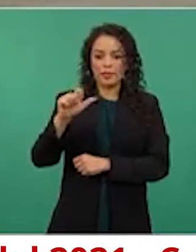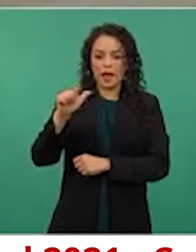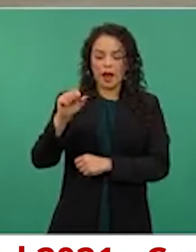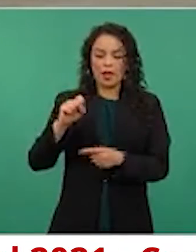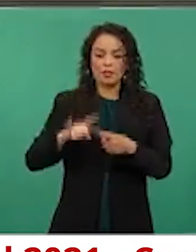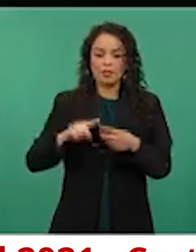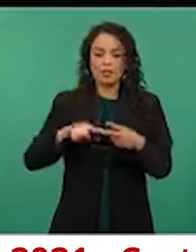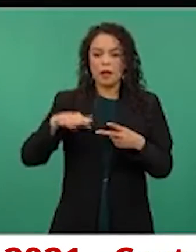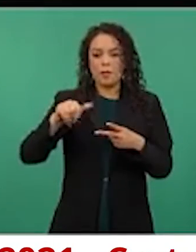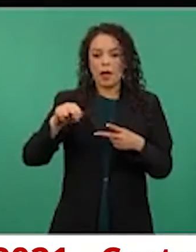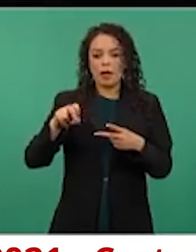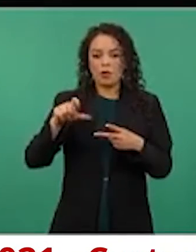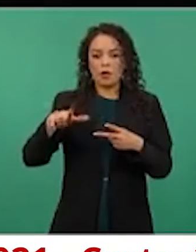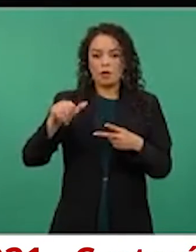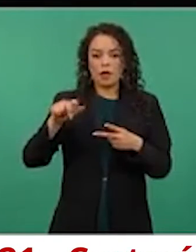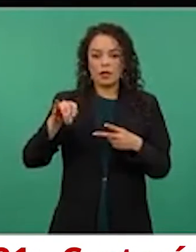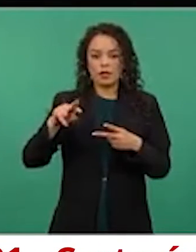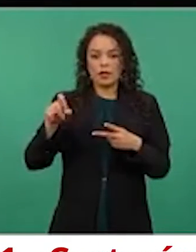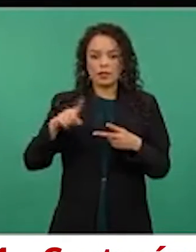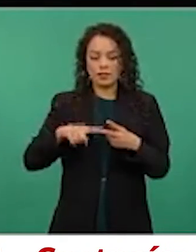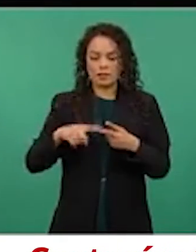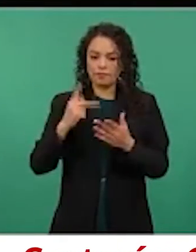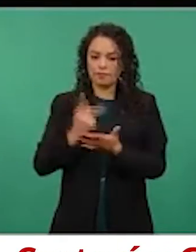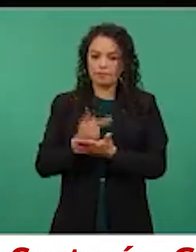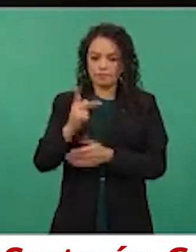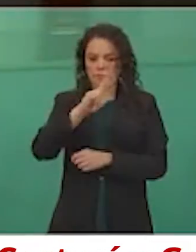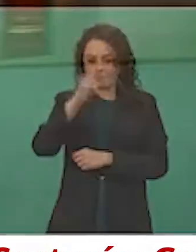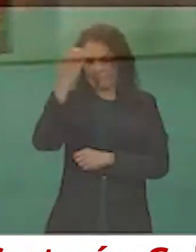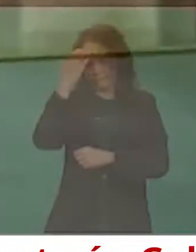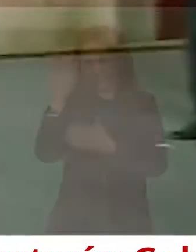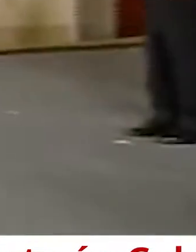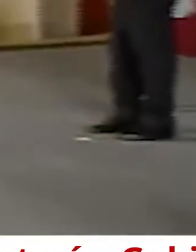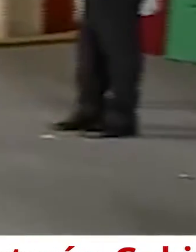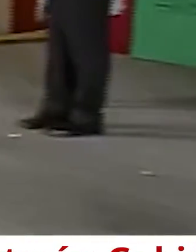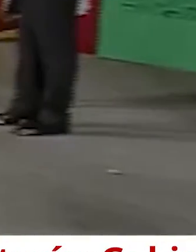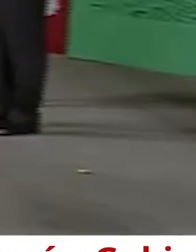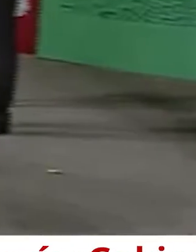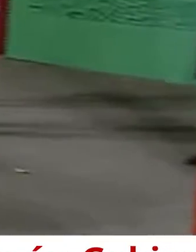Manuel Martínez Lavín García por su merecido reconocimiento.